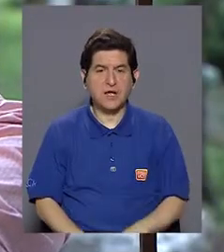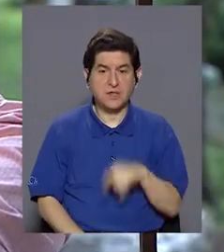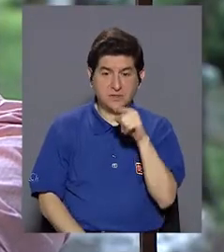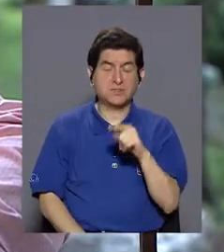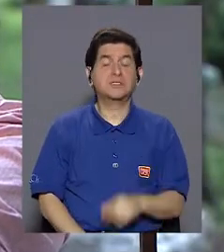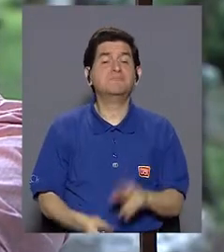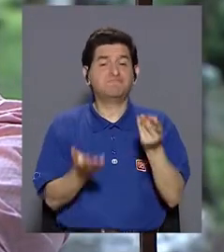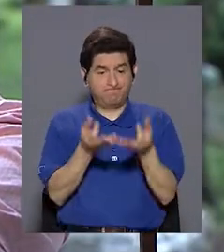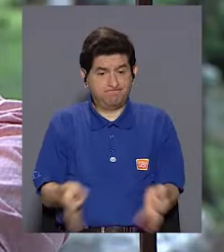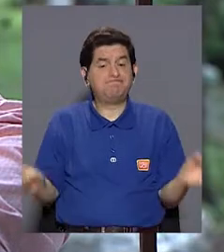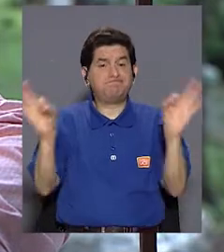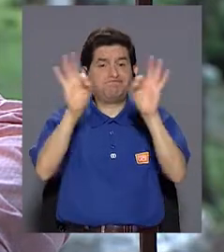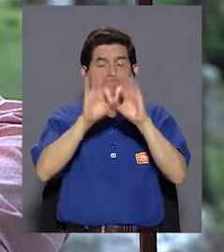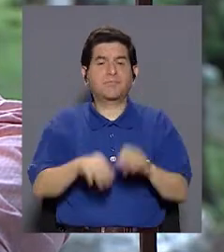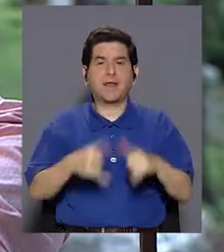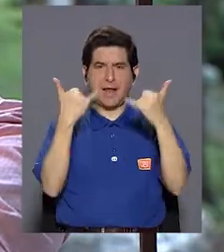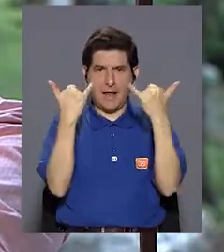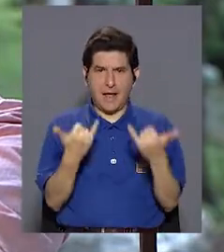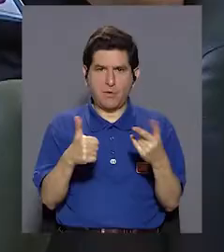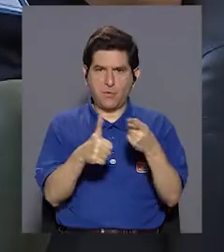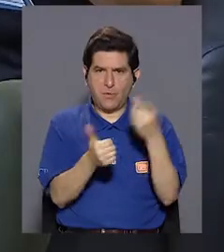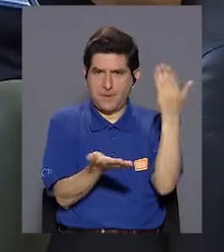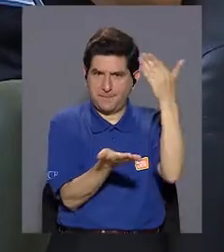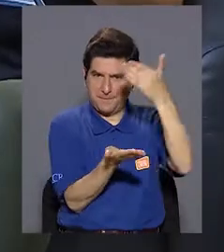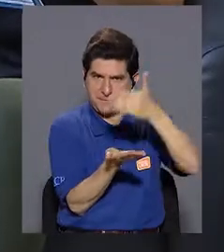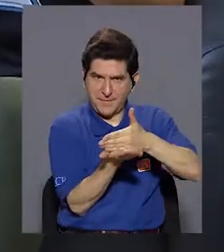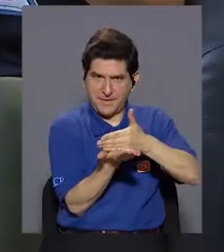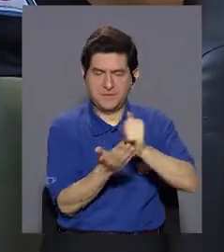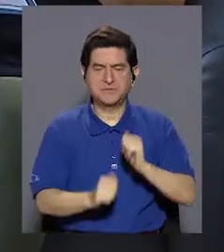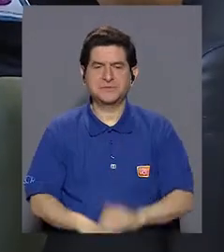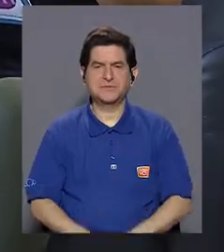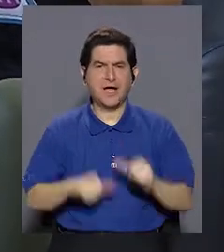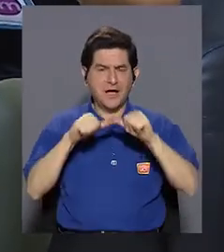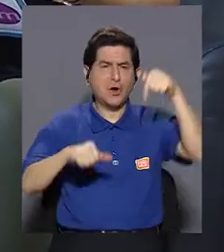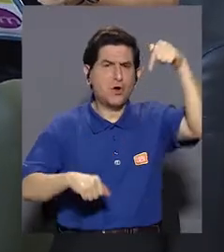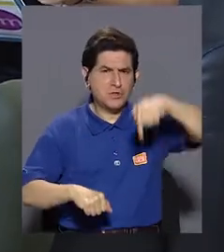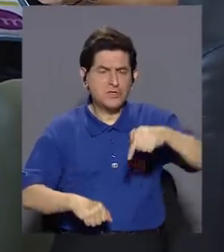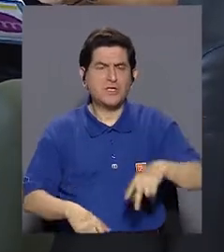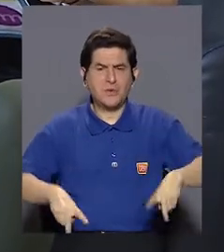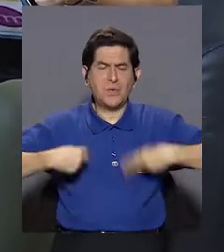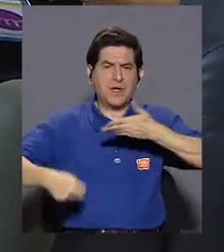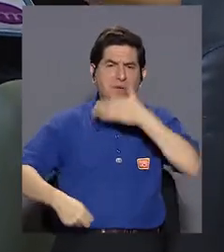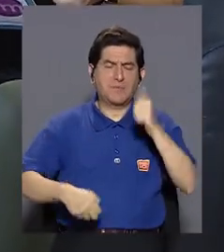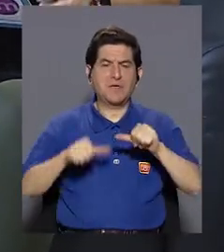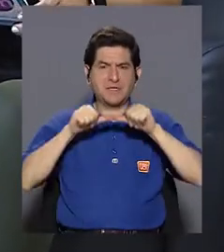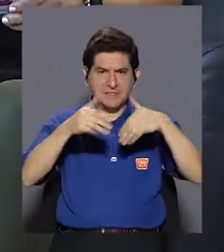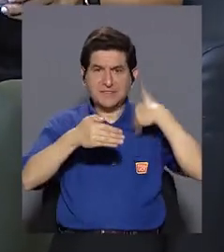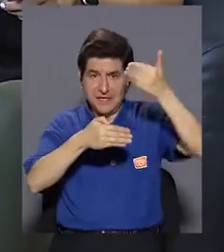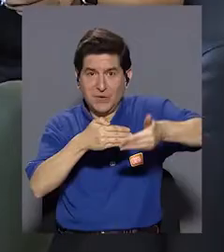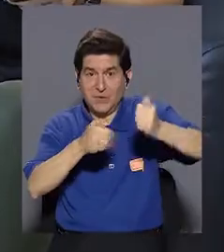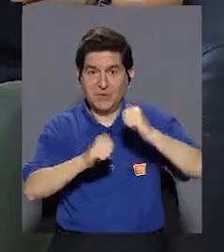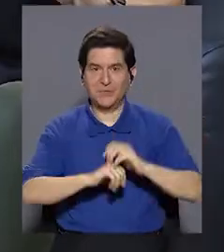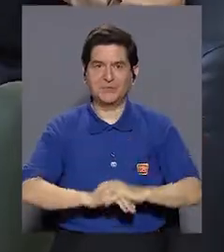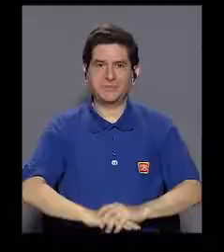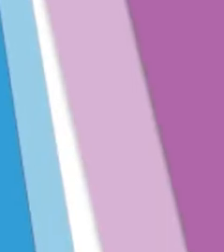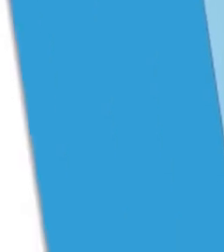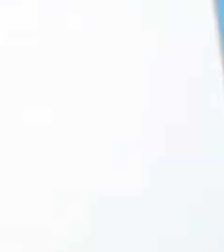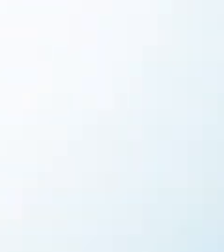muy significativos. Bueno, es momento de hacer una primera pausa, quédese con nosotros en Vivir Mejor y ya regresamos.